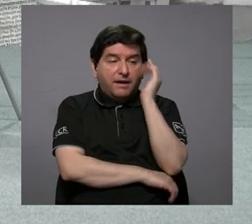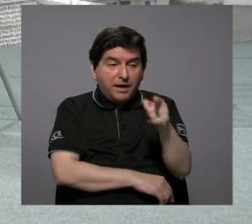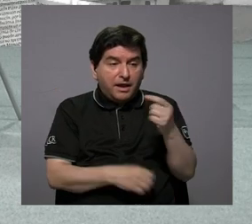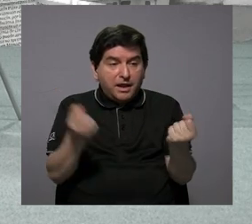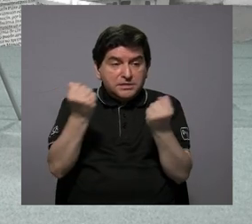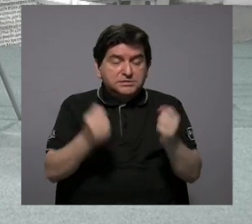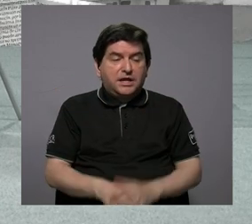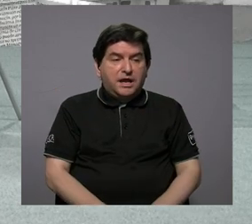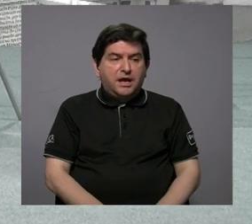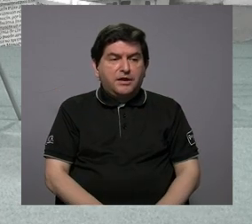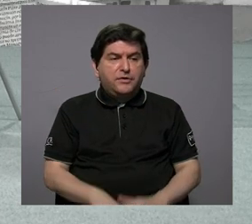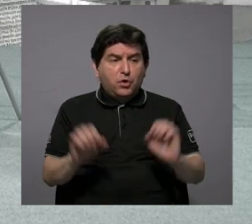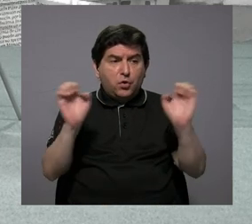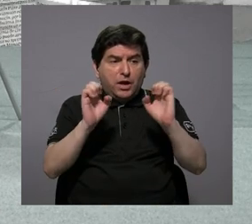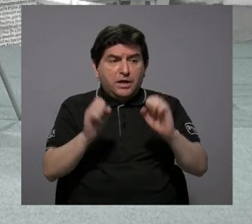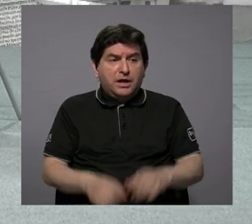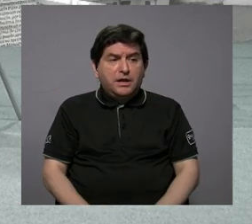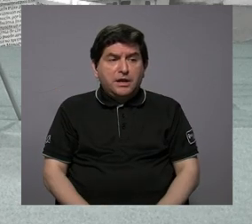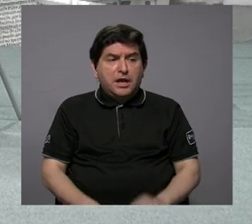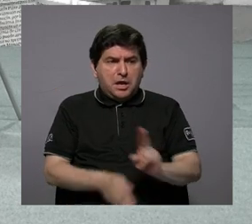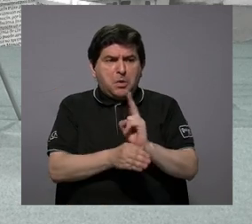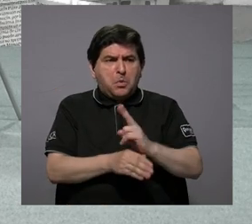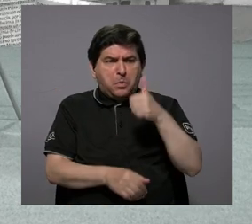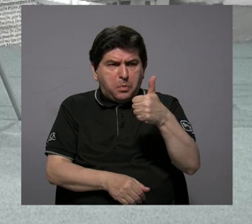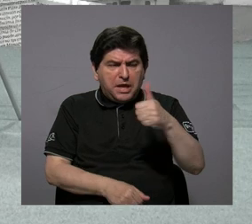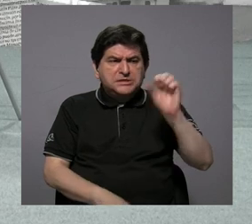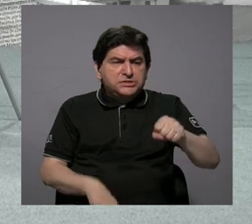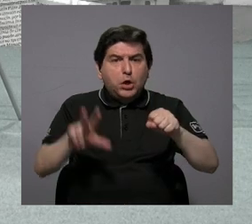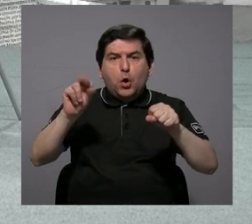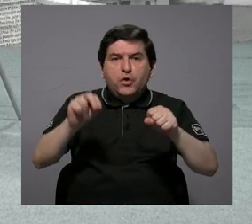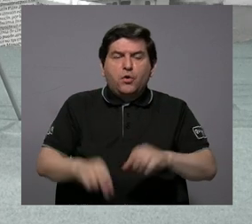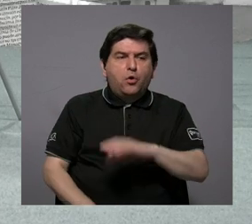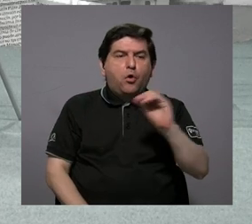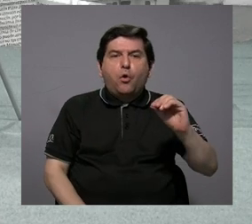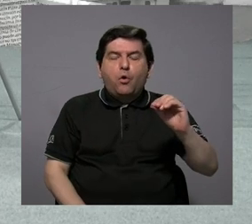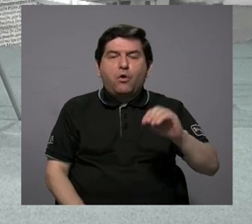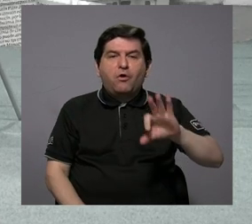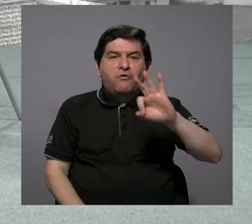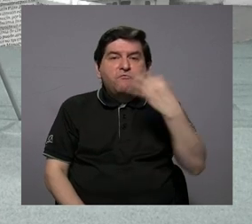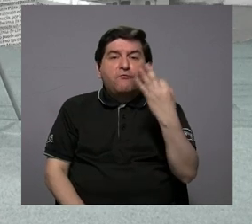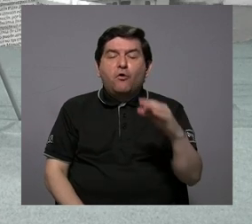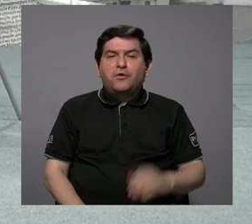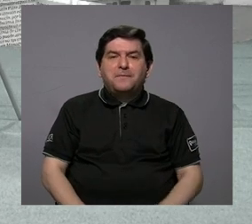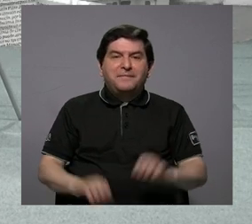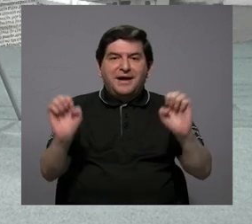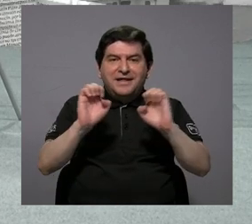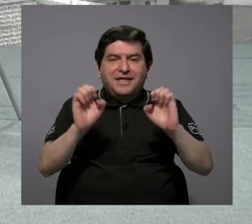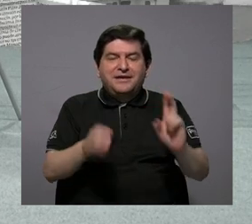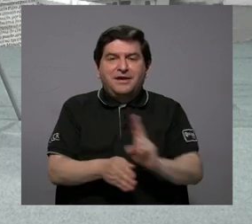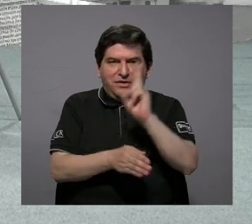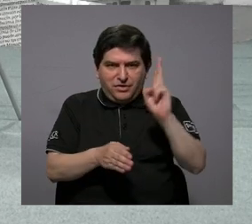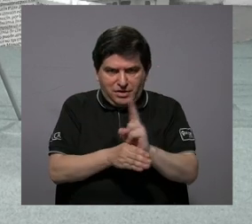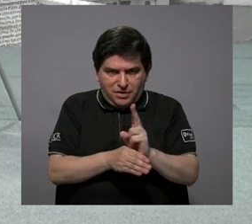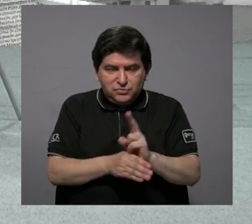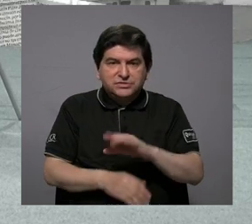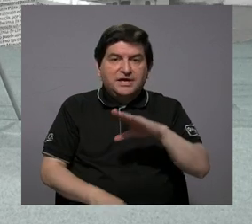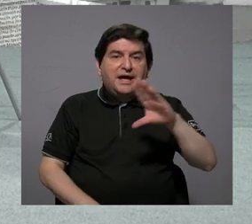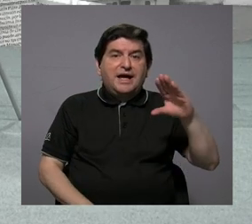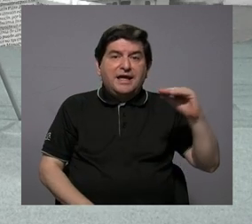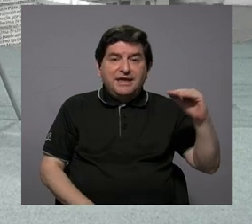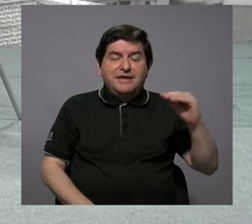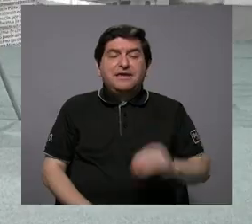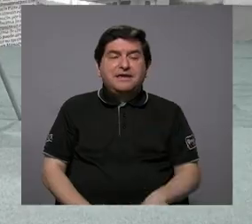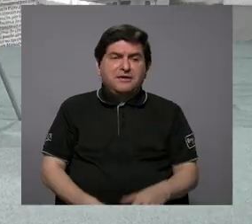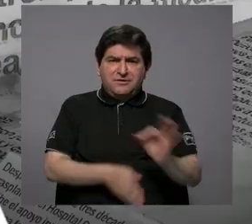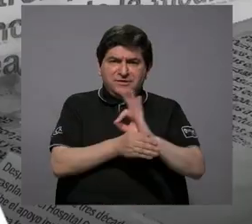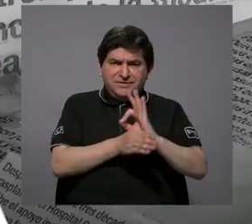vehículo es eficiente energéticamente o no. No solamente cuál es la forma de energía para transportarse o para moverse, sino si además es